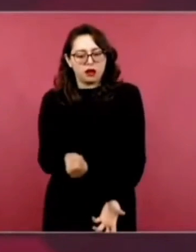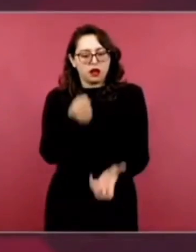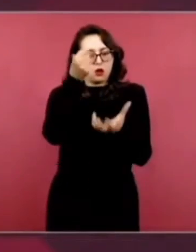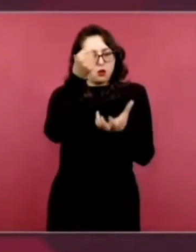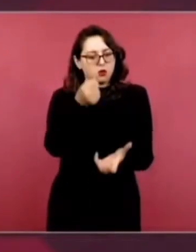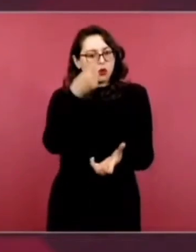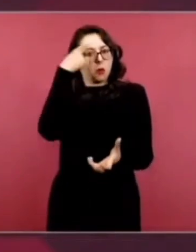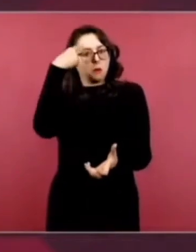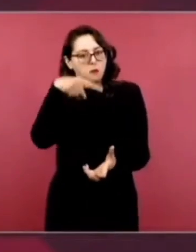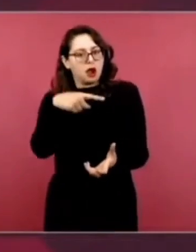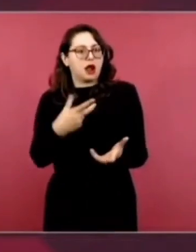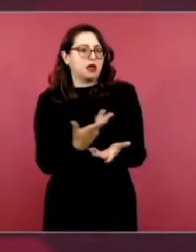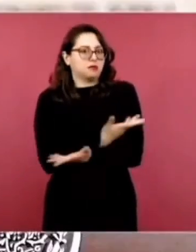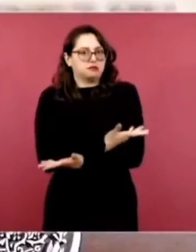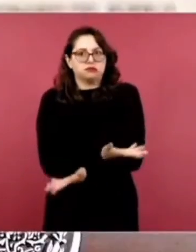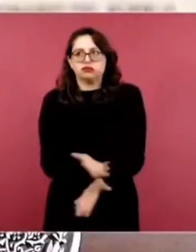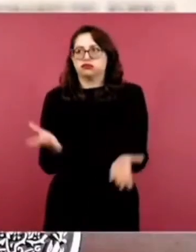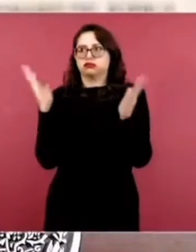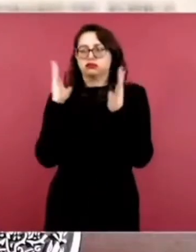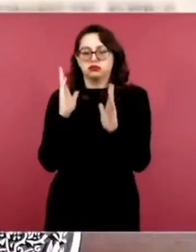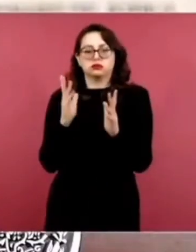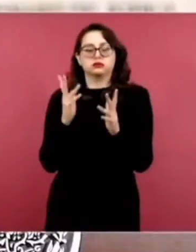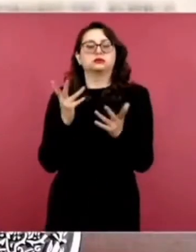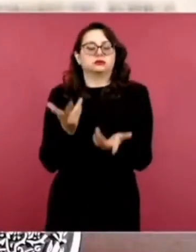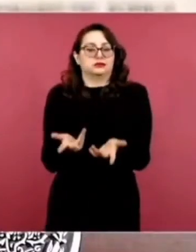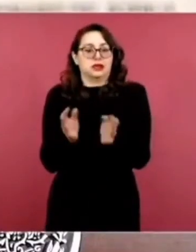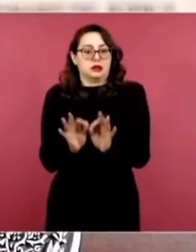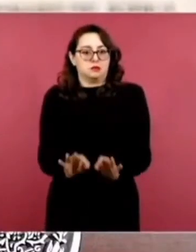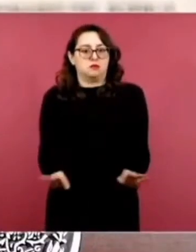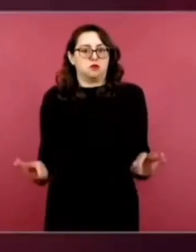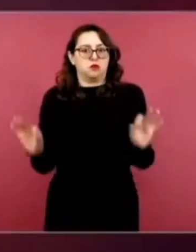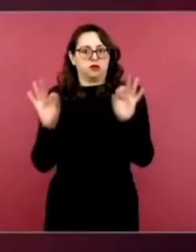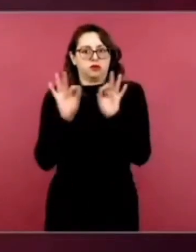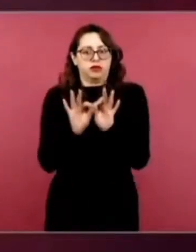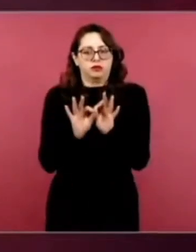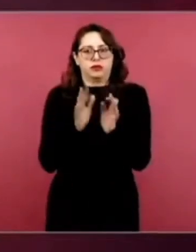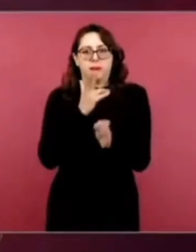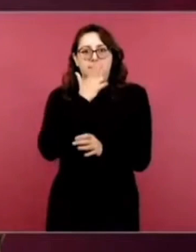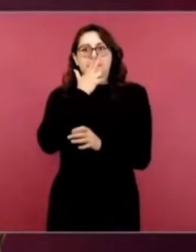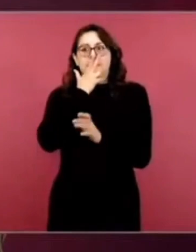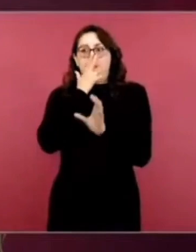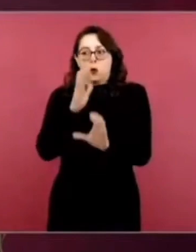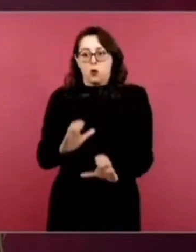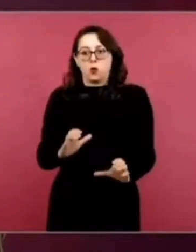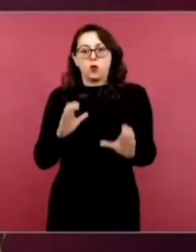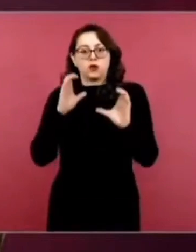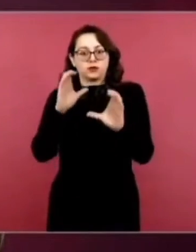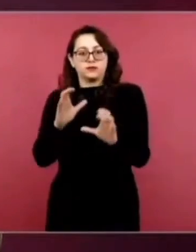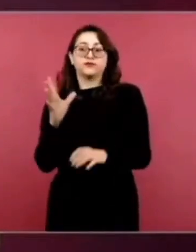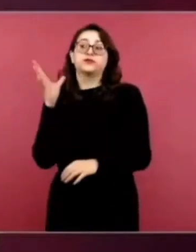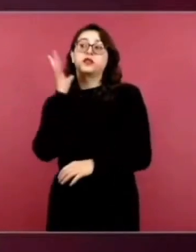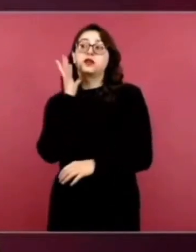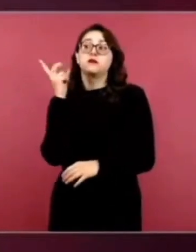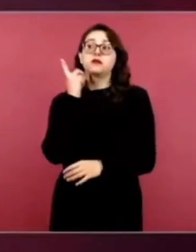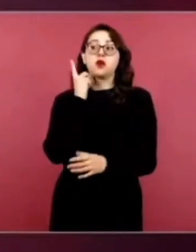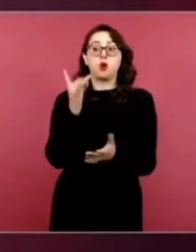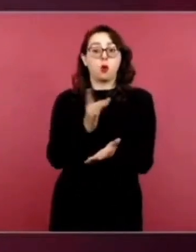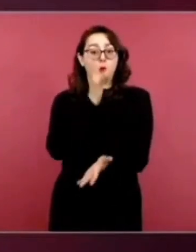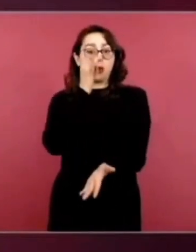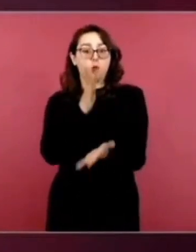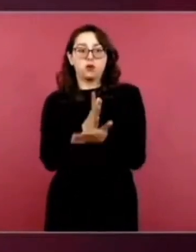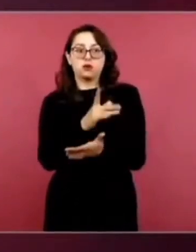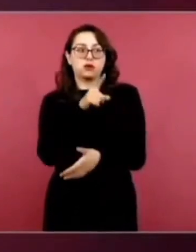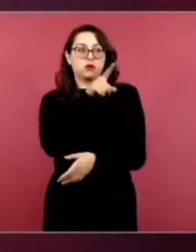para los proyectos de infraestructura. Entonces, es un tema exclusivo del Congreso, se darán las discusiones,